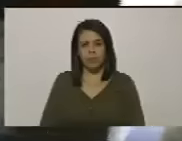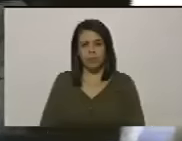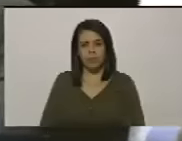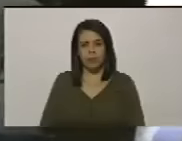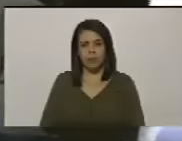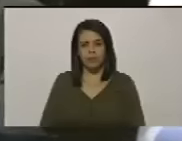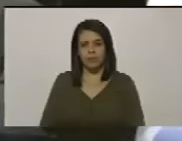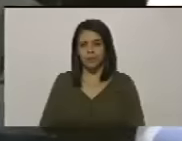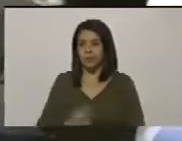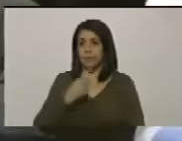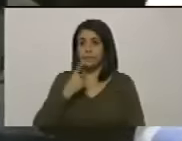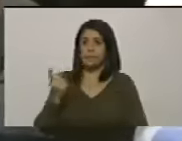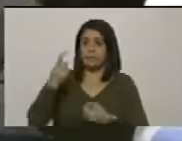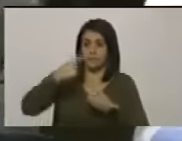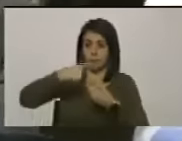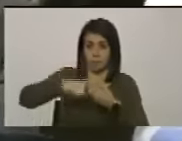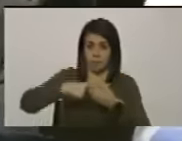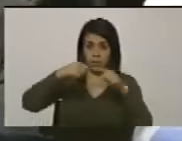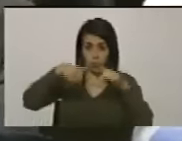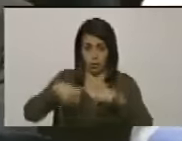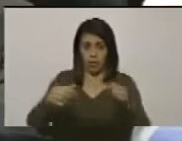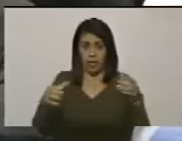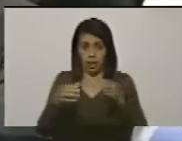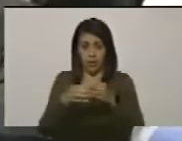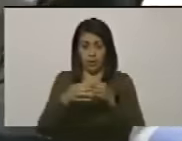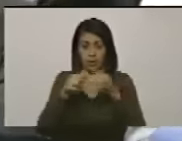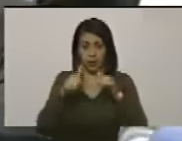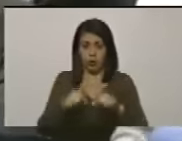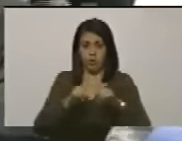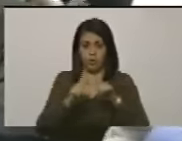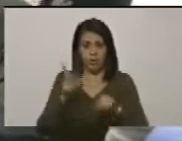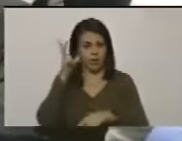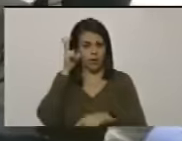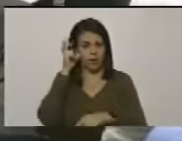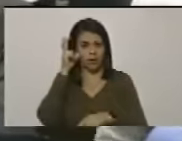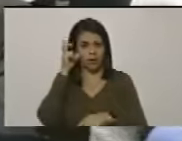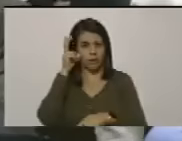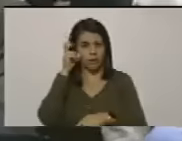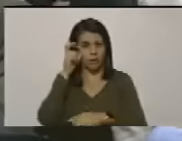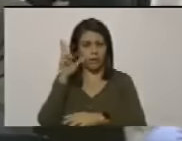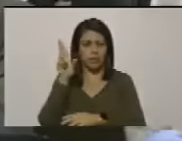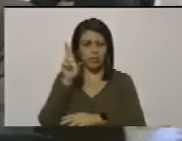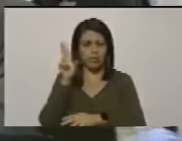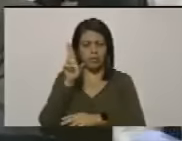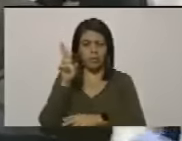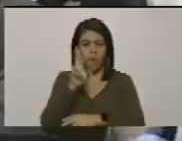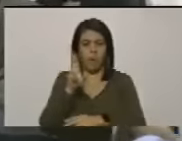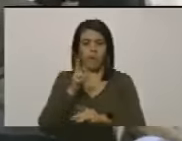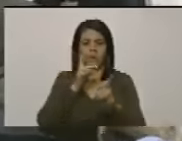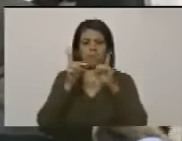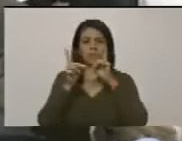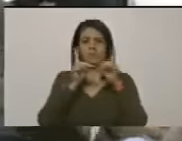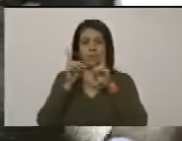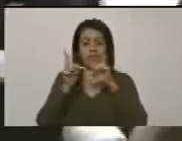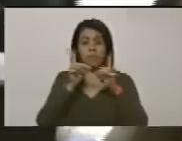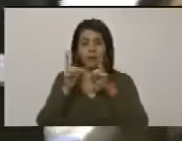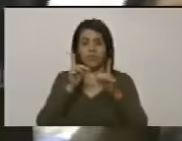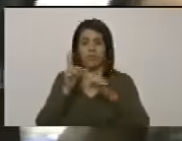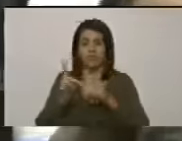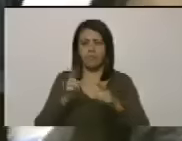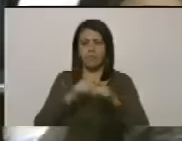me acabo de incorporar a la sesión pero vengo escuchando por la radio todo lo que vienen debatiendo de manera que